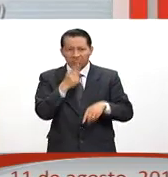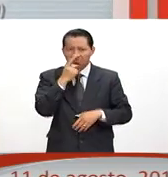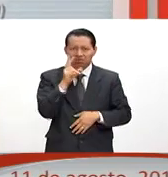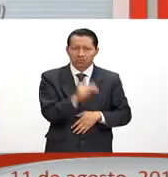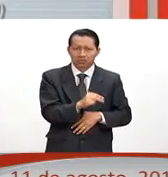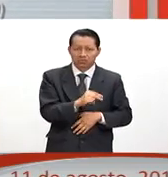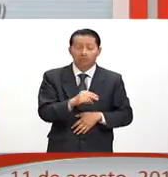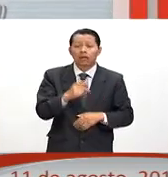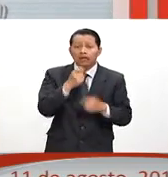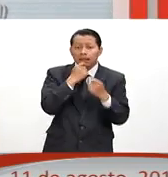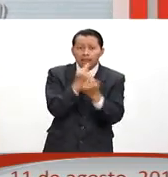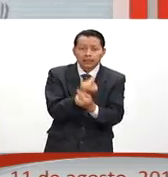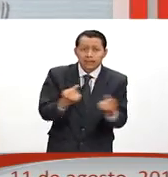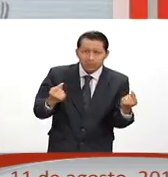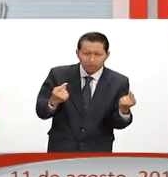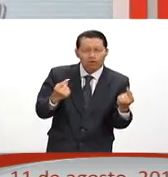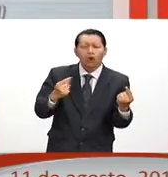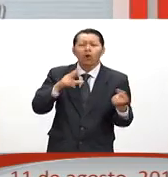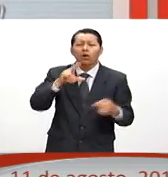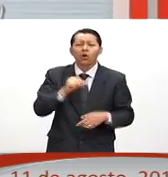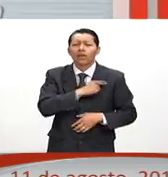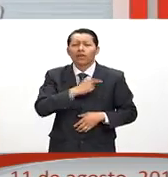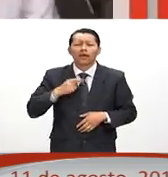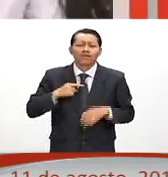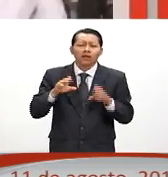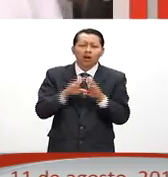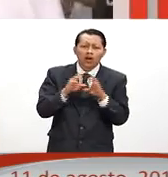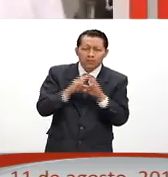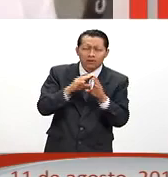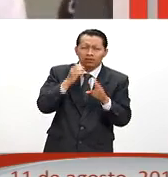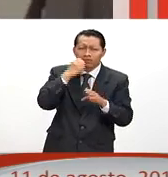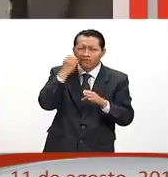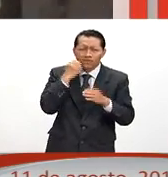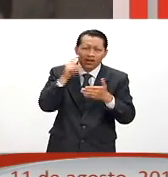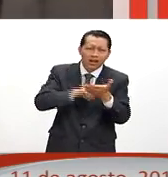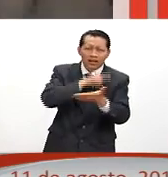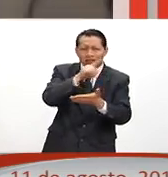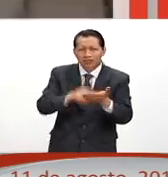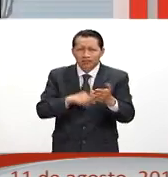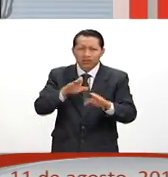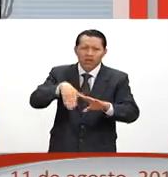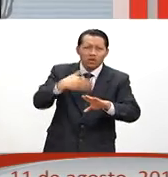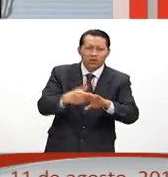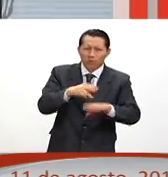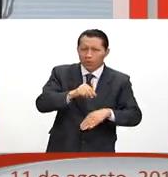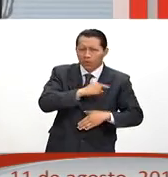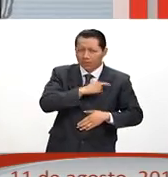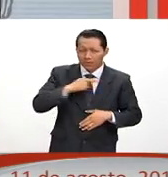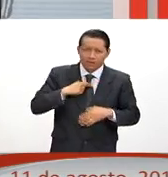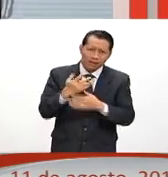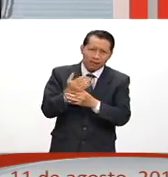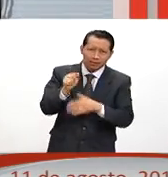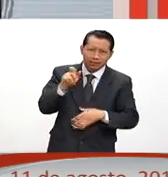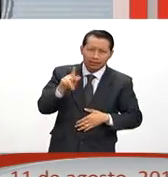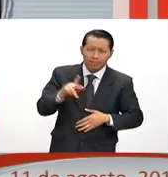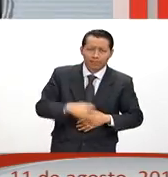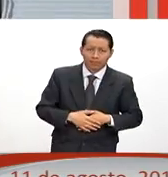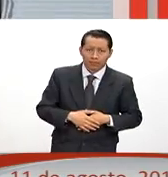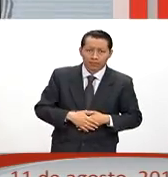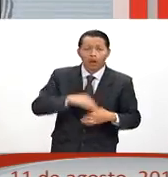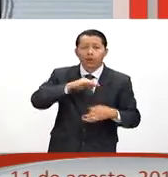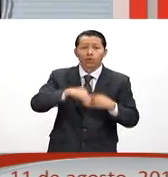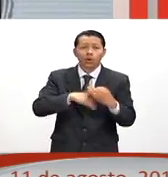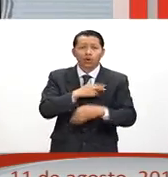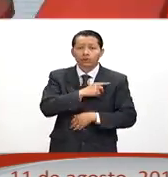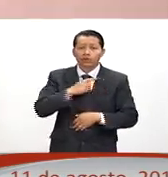deben ser víctimas del conflicto magisterial, asegura el secretario de Educación Pública, Aurelio Nuño. Todos que estar donde deben de estar, que es un